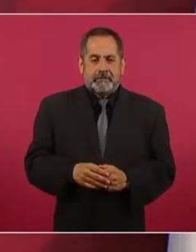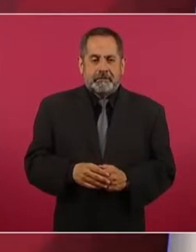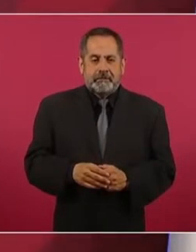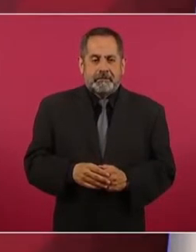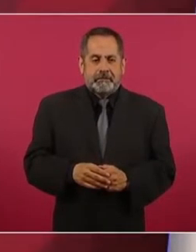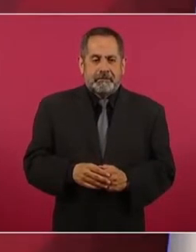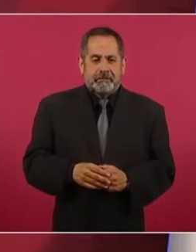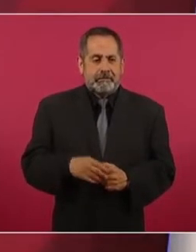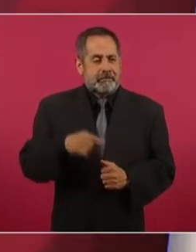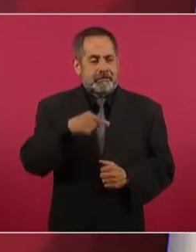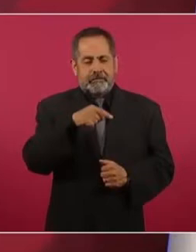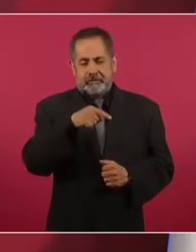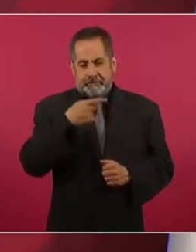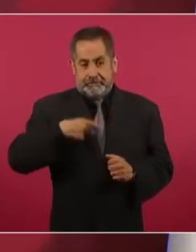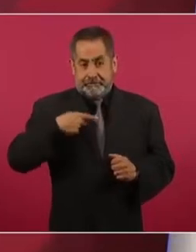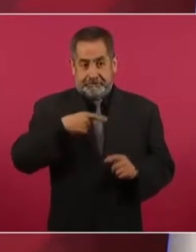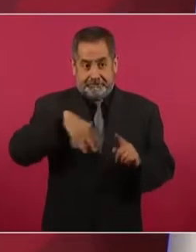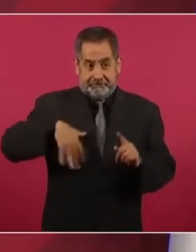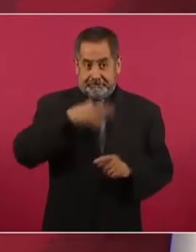campesino, de un obrero,